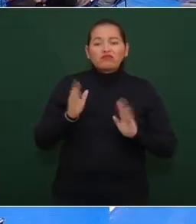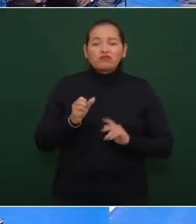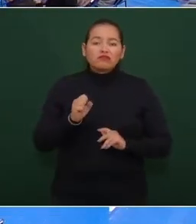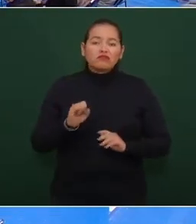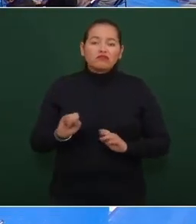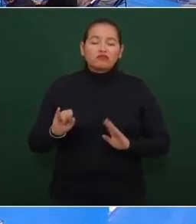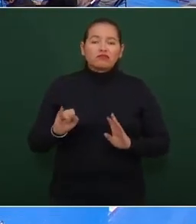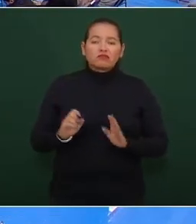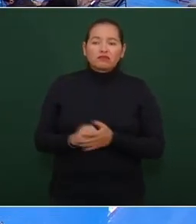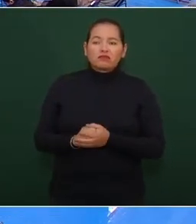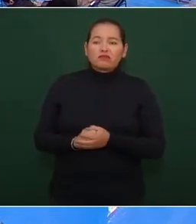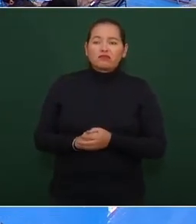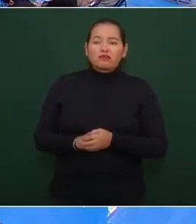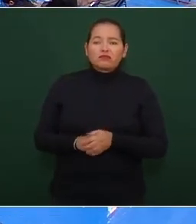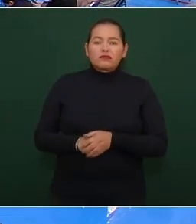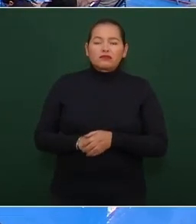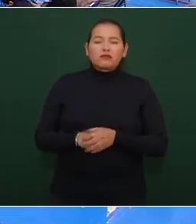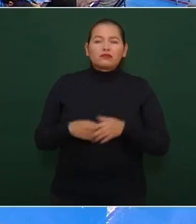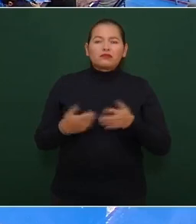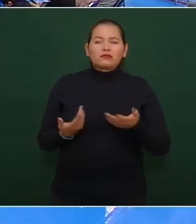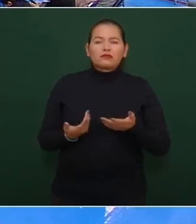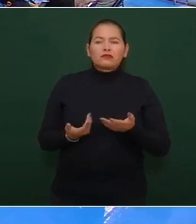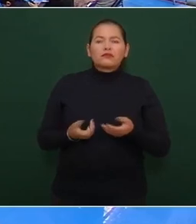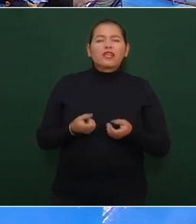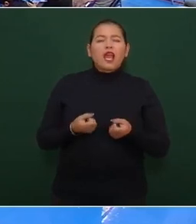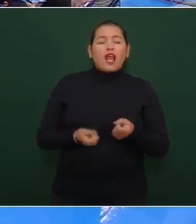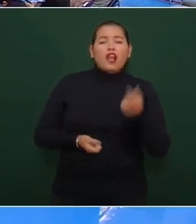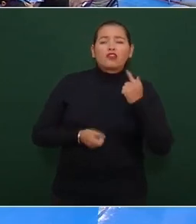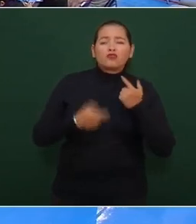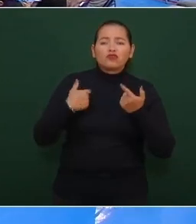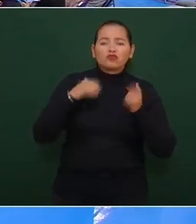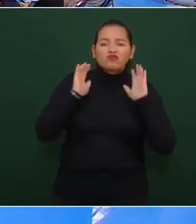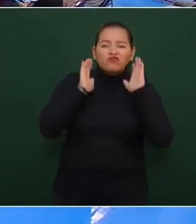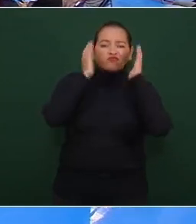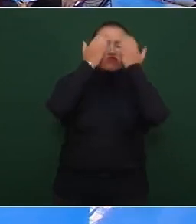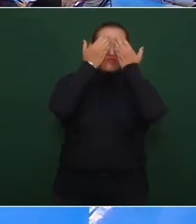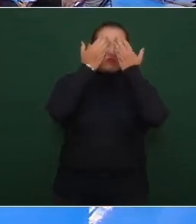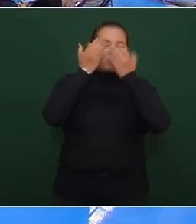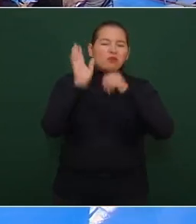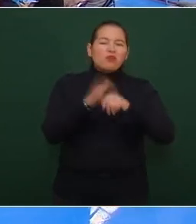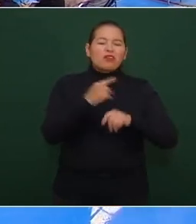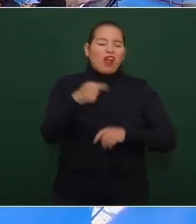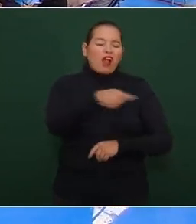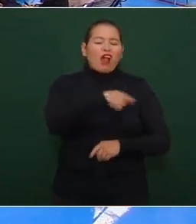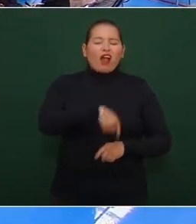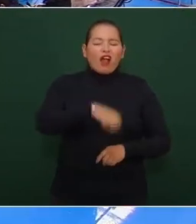son conservadores porque piensan que el pueblo es flojo